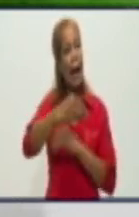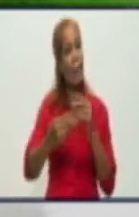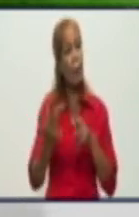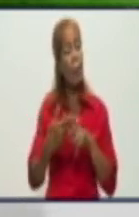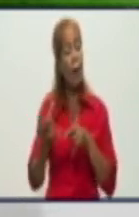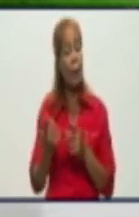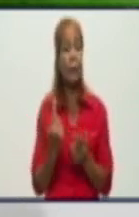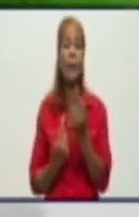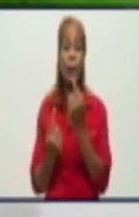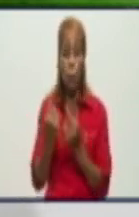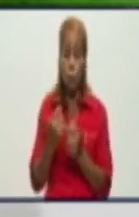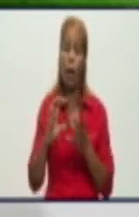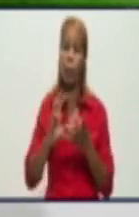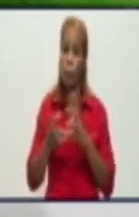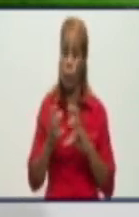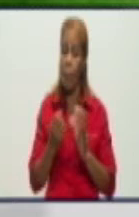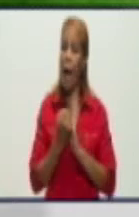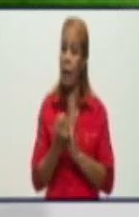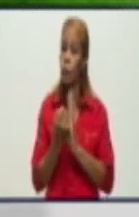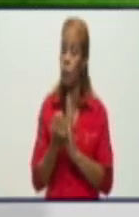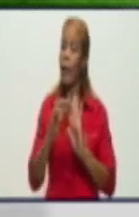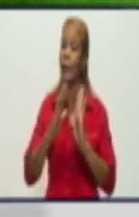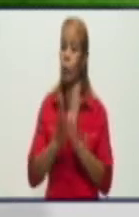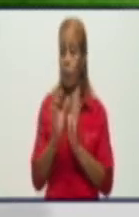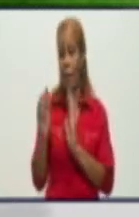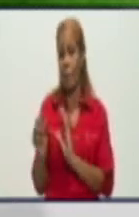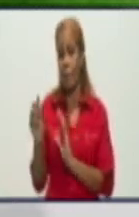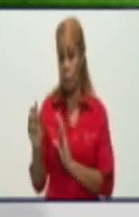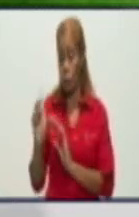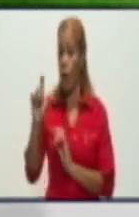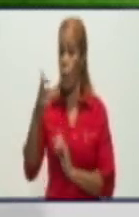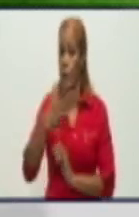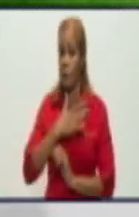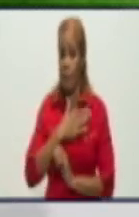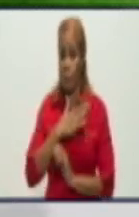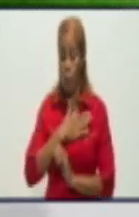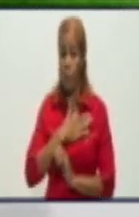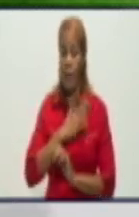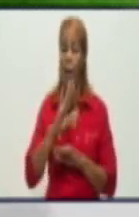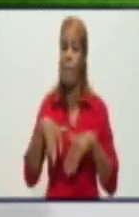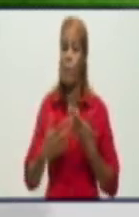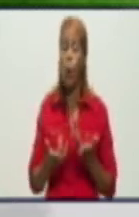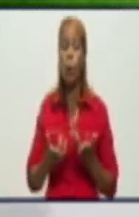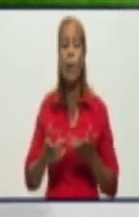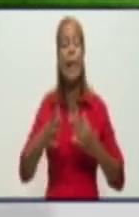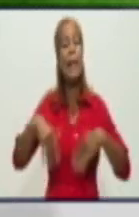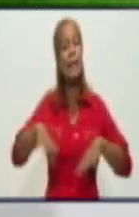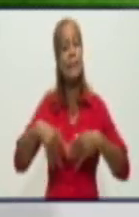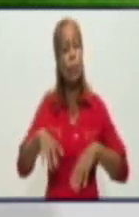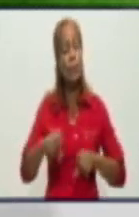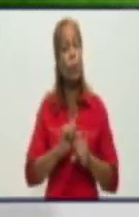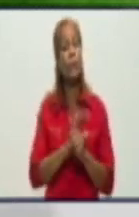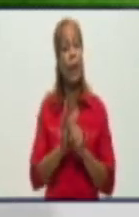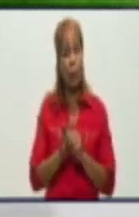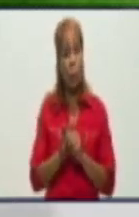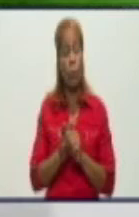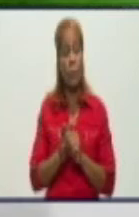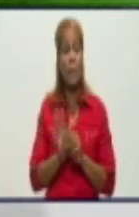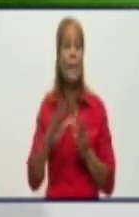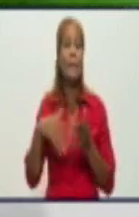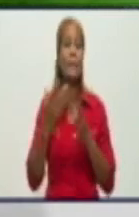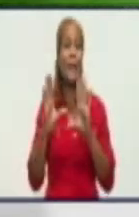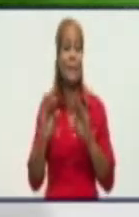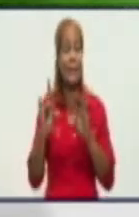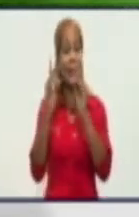apoyar a los contribuyentes que son los que están en medio de toda, o sea, de la pandemia que estamos atravesando a nivel mundial. Decir que nuestra oficina